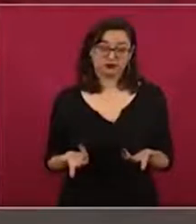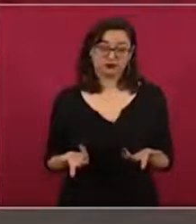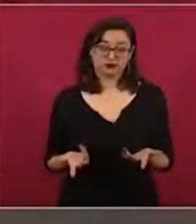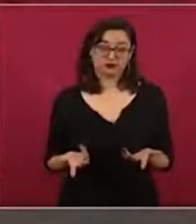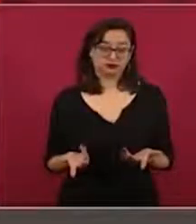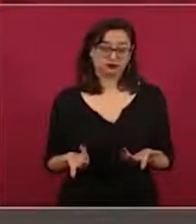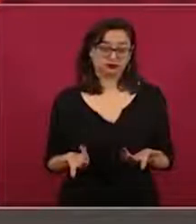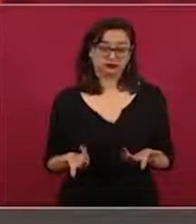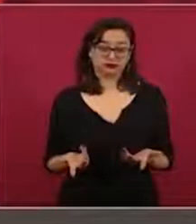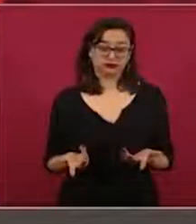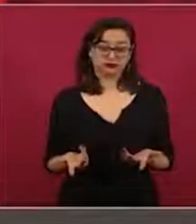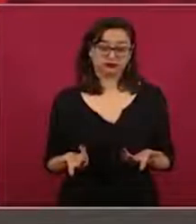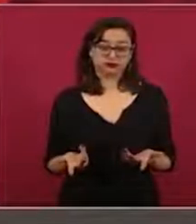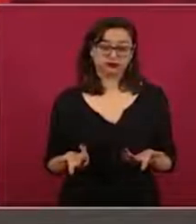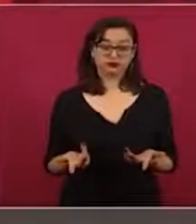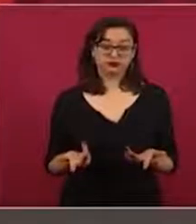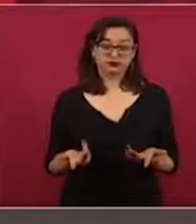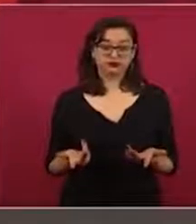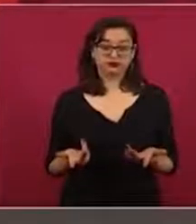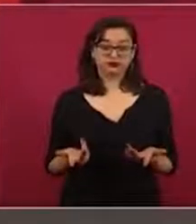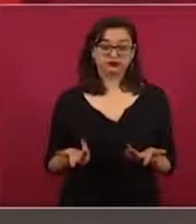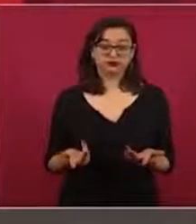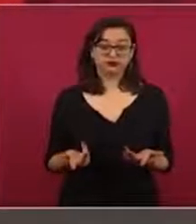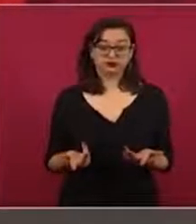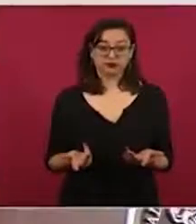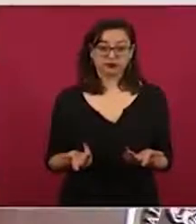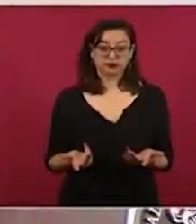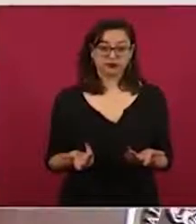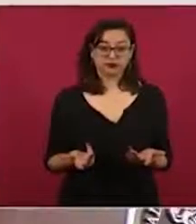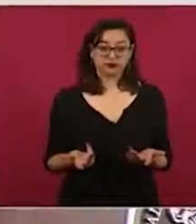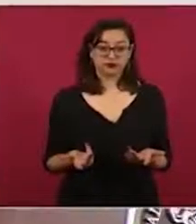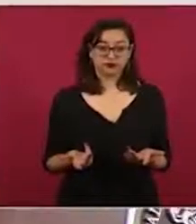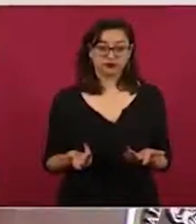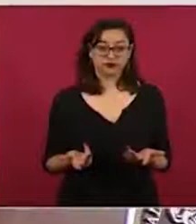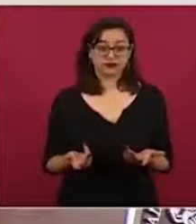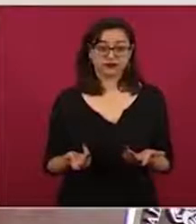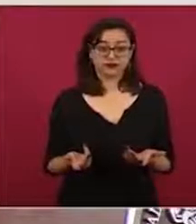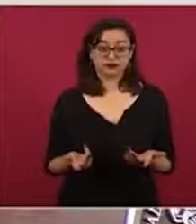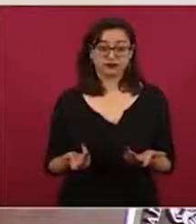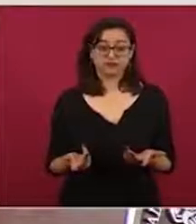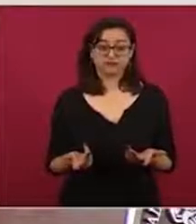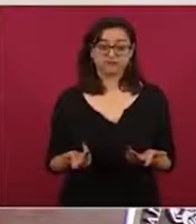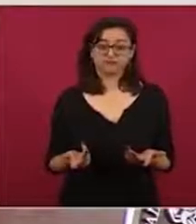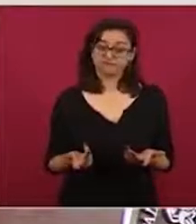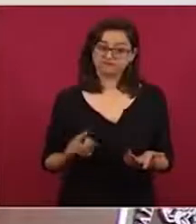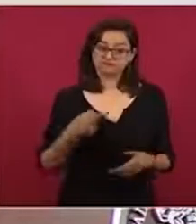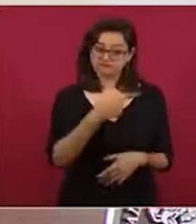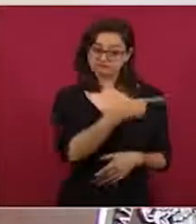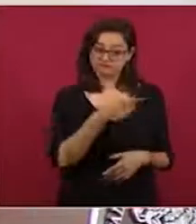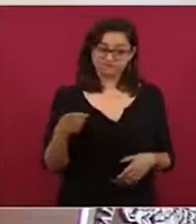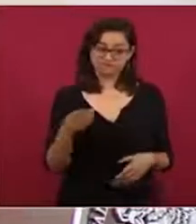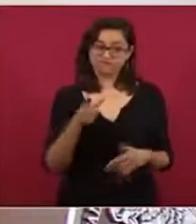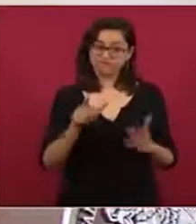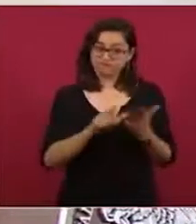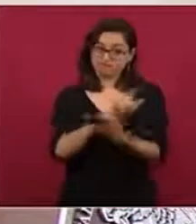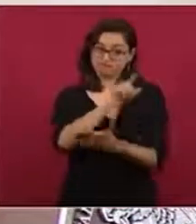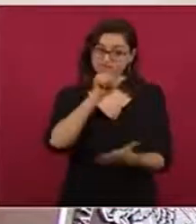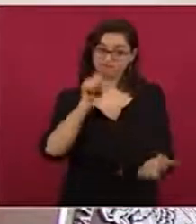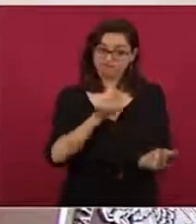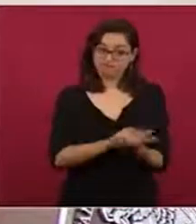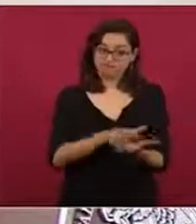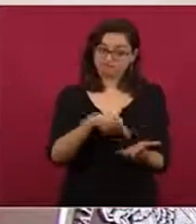margen de la ley, están violando